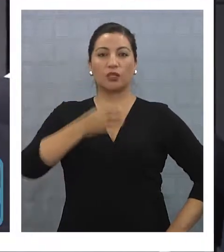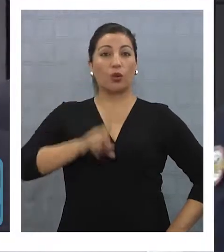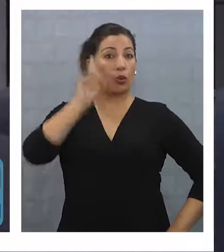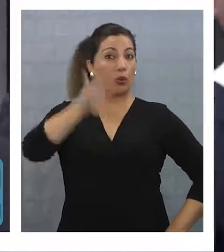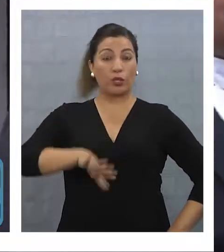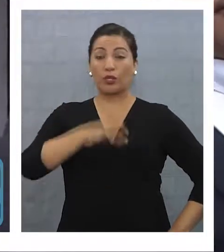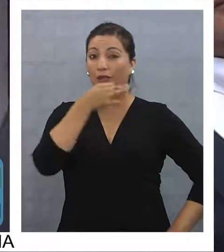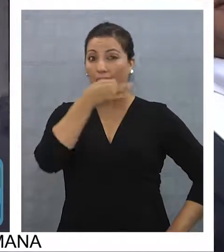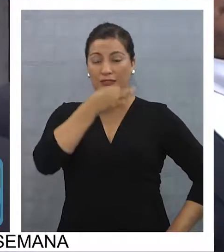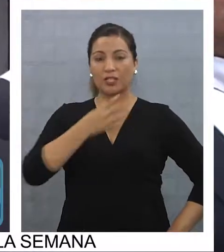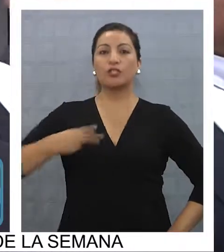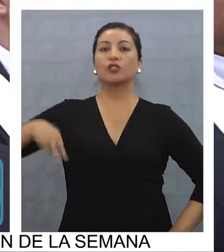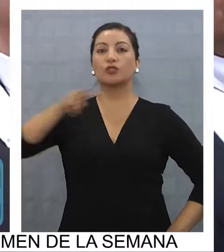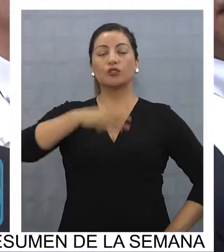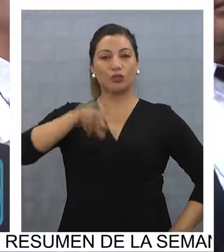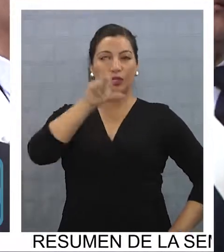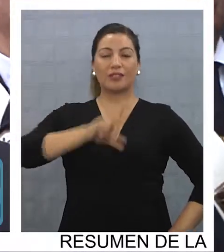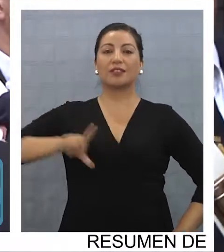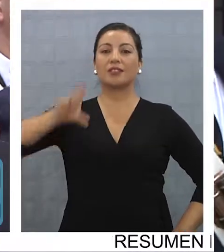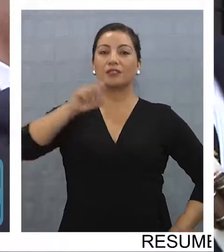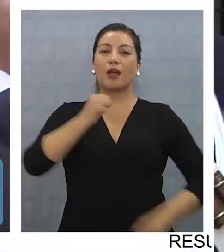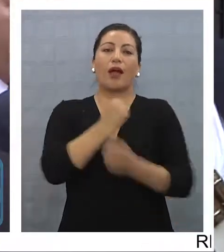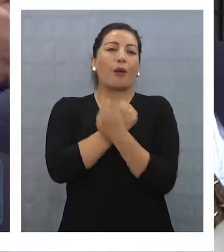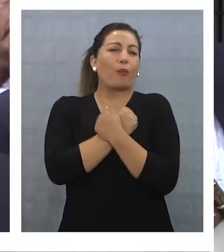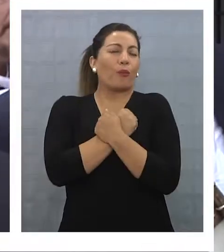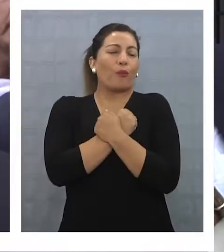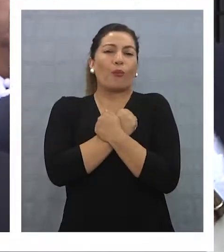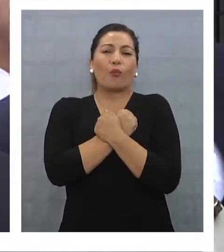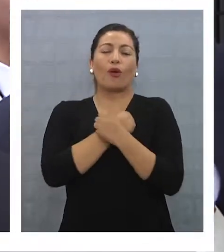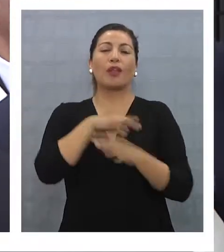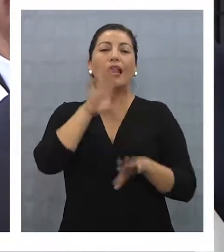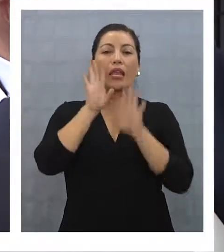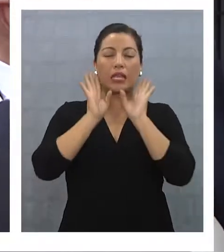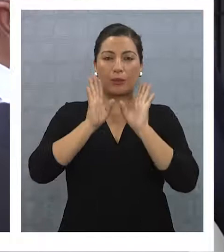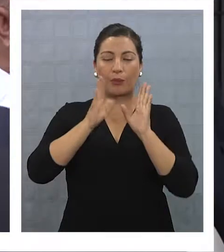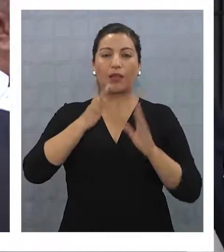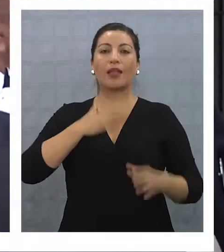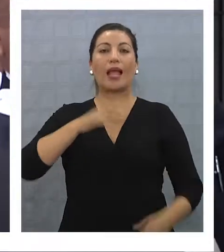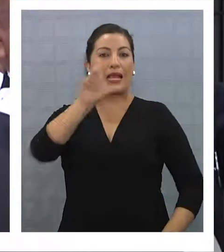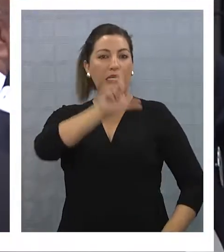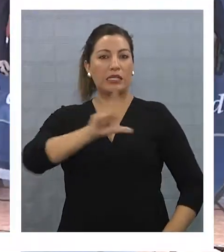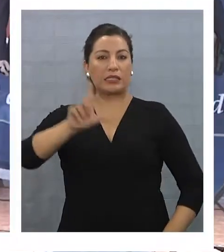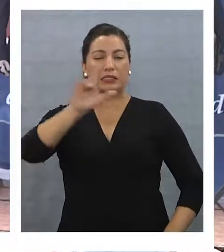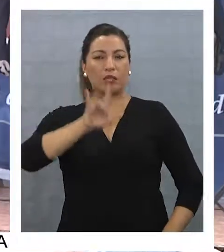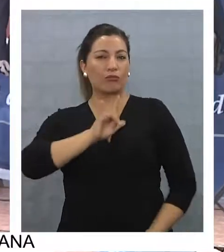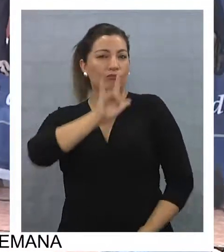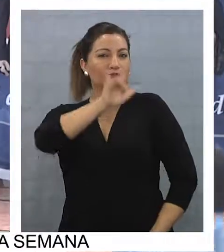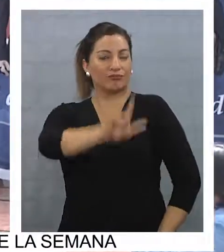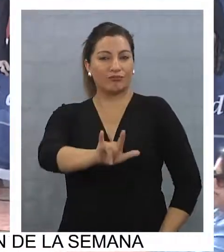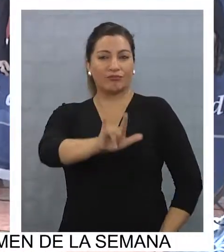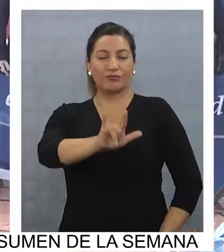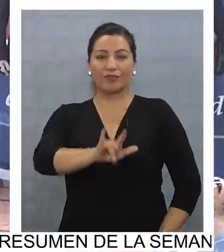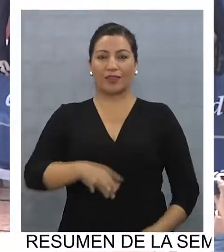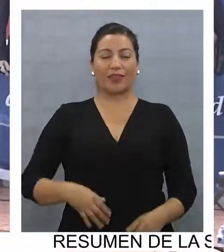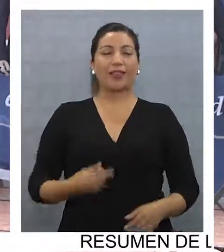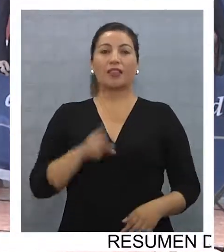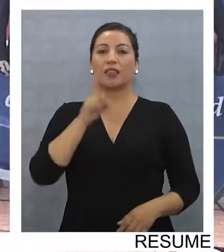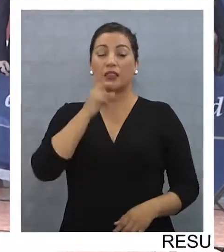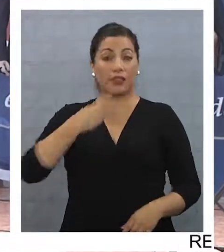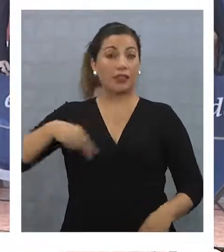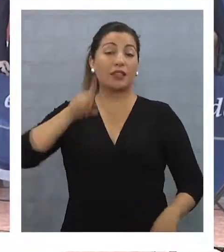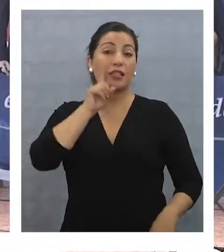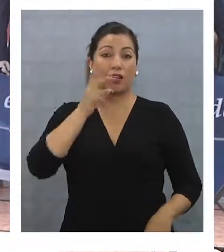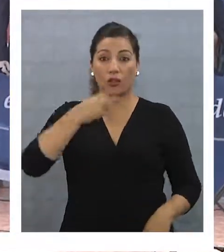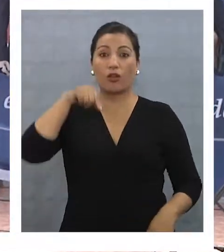les podemos nosotros como Liceanos es el amor puro a nuestro establecimiento, en agradecimiento de formar lo que hoy día